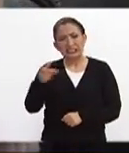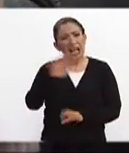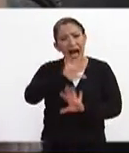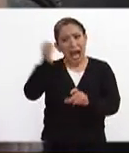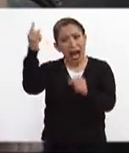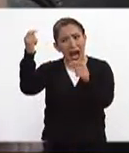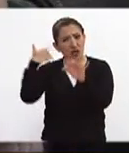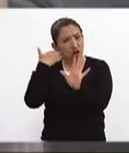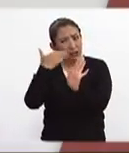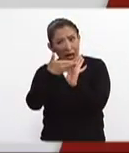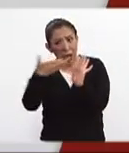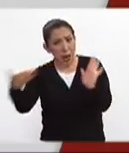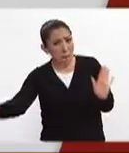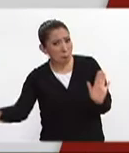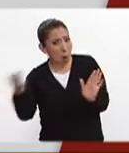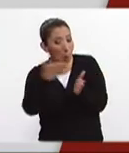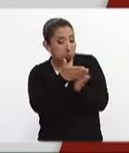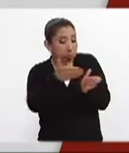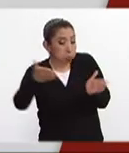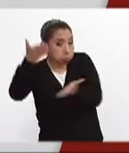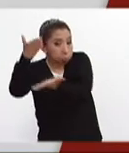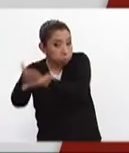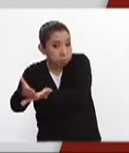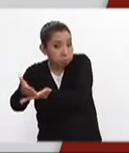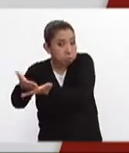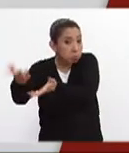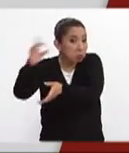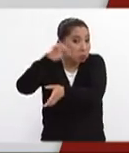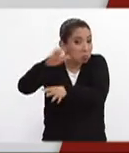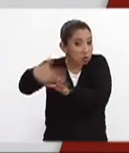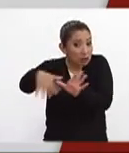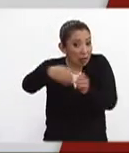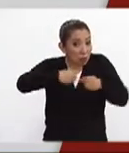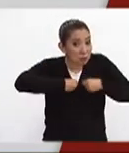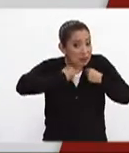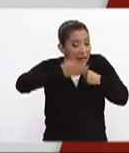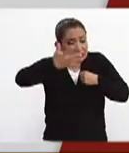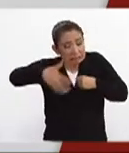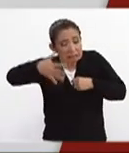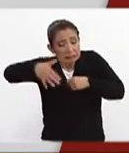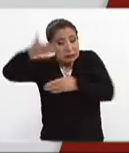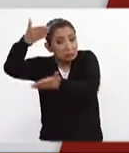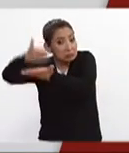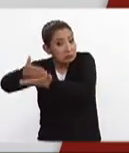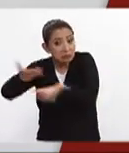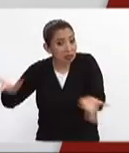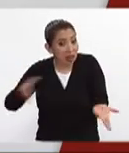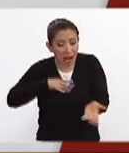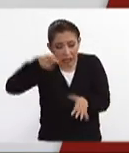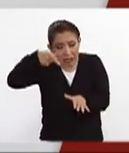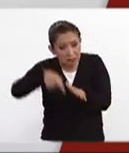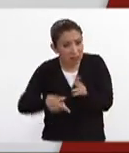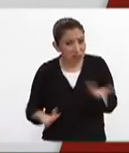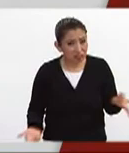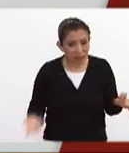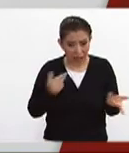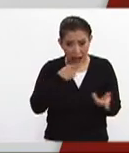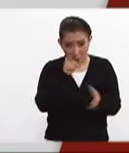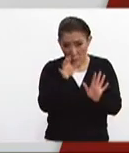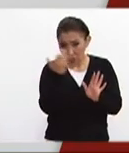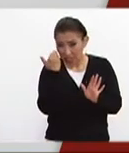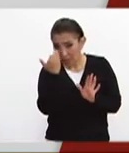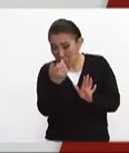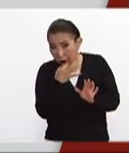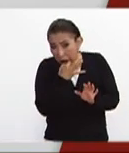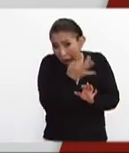periodo de tiempo que todavía vayan a estar buscando esta vida que se presume hay todavía bajo los escombros han dado un